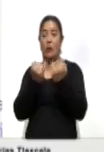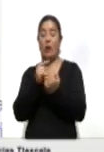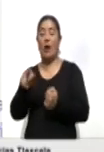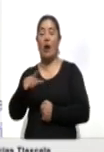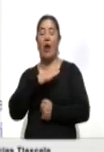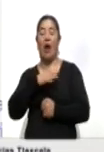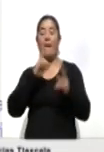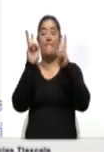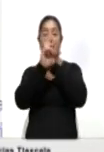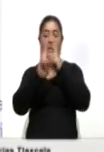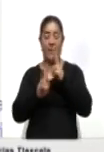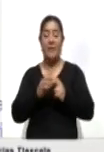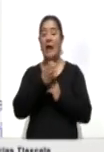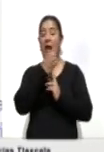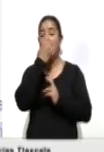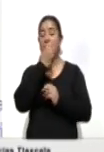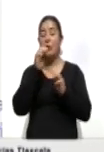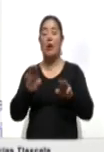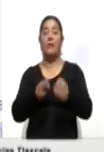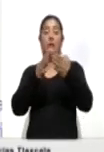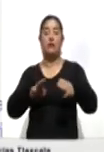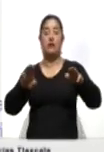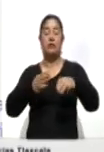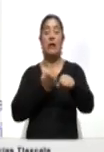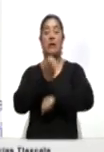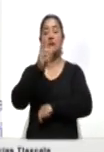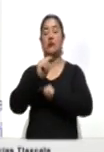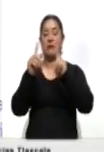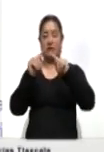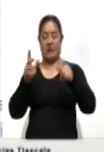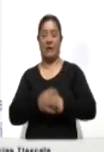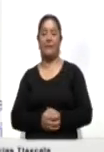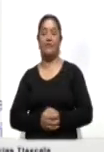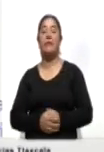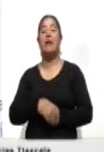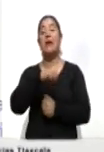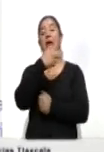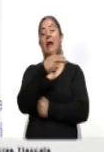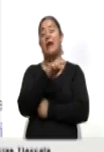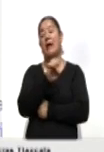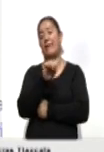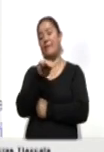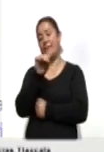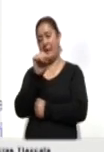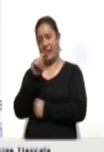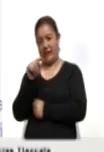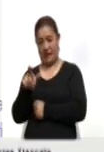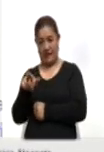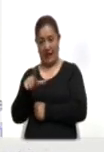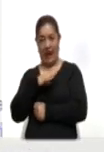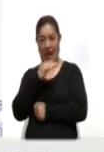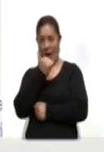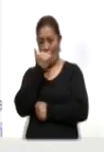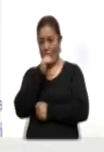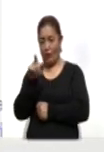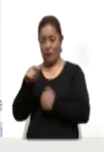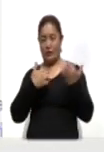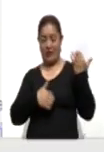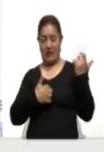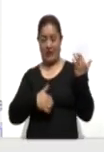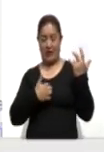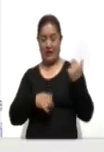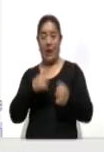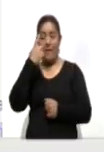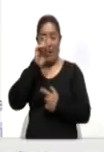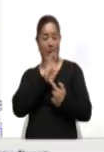de primavera de la Escuela de Música del Estado de Tlaxcala, la EMET. Tocará el turno a los alumnos de guitarra para mostrar